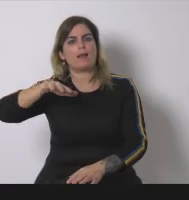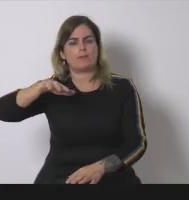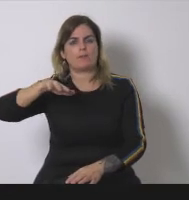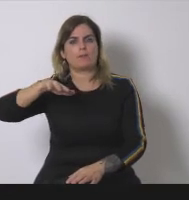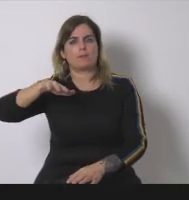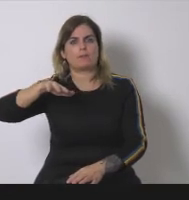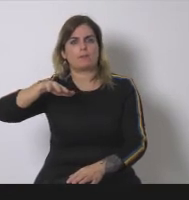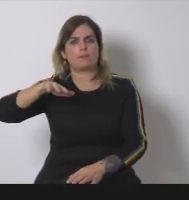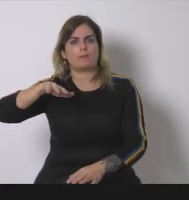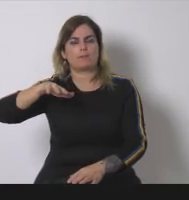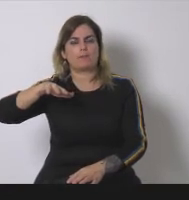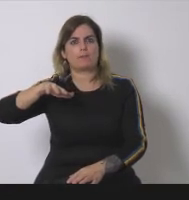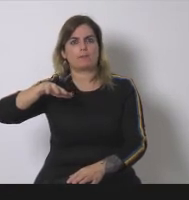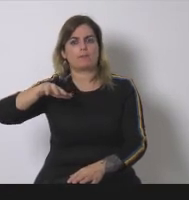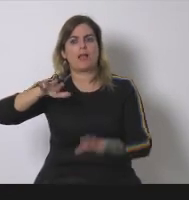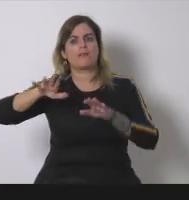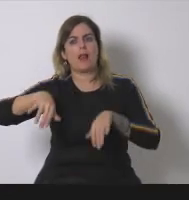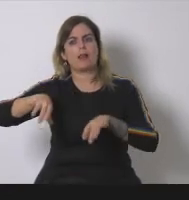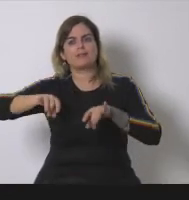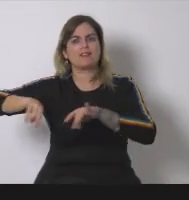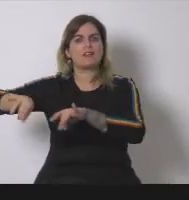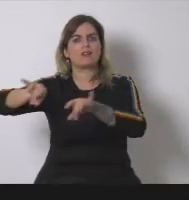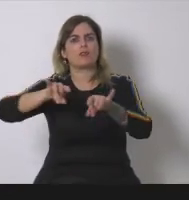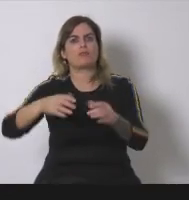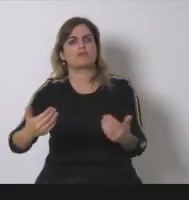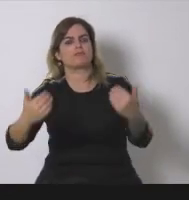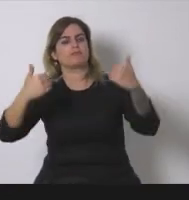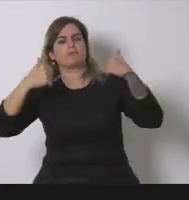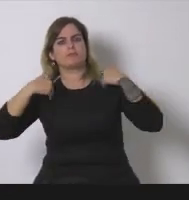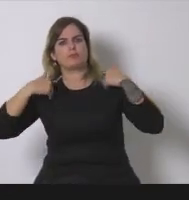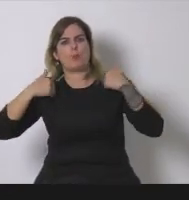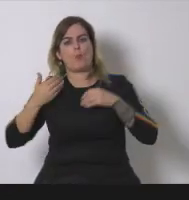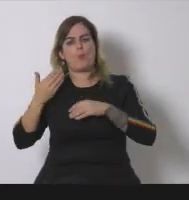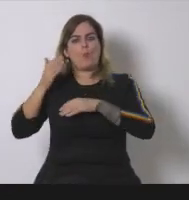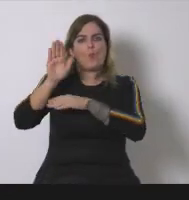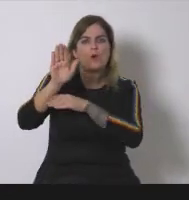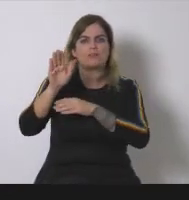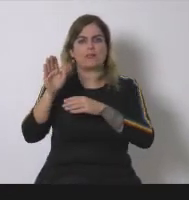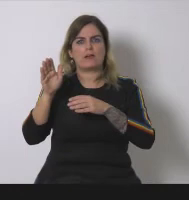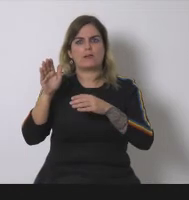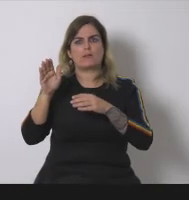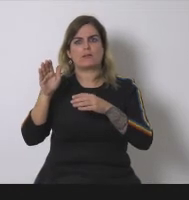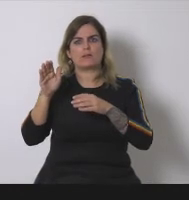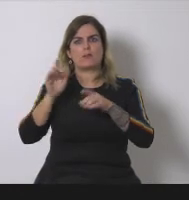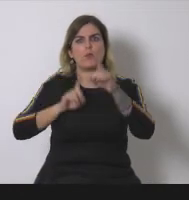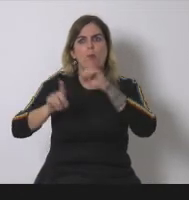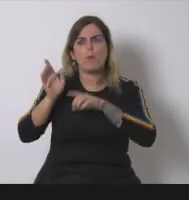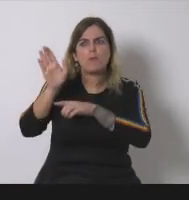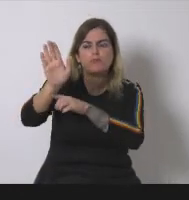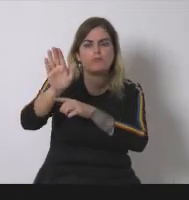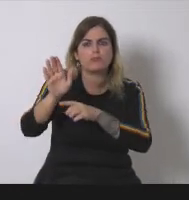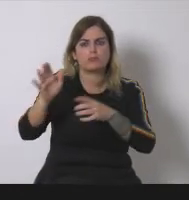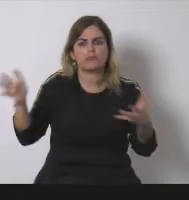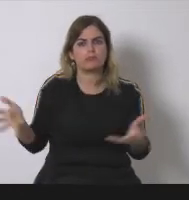que sea que territorio quien proponga e impulse su instalación posi plantee impulsi